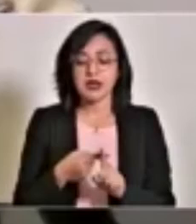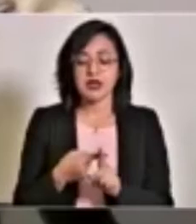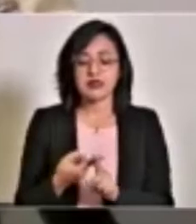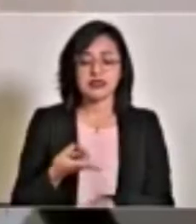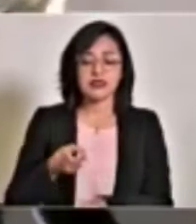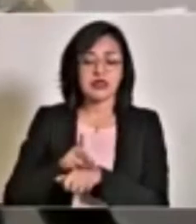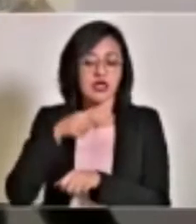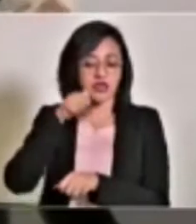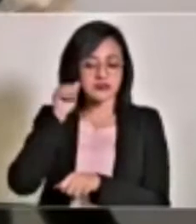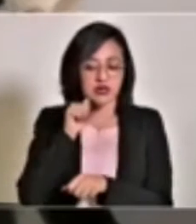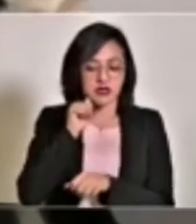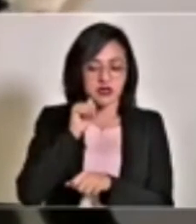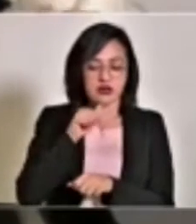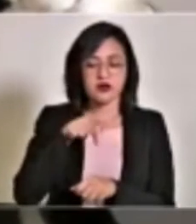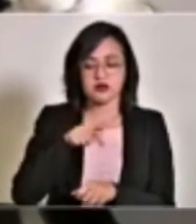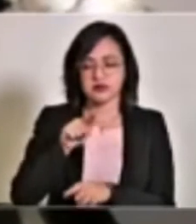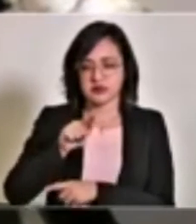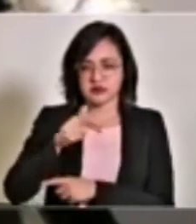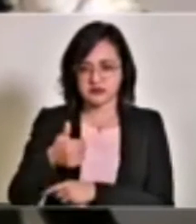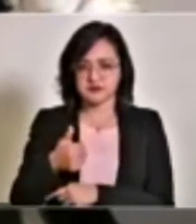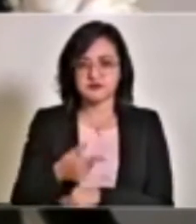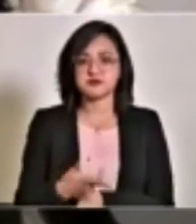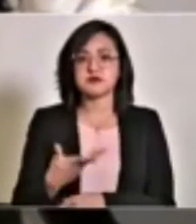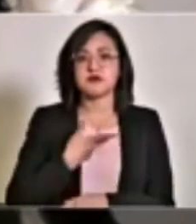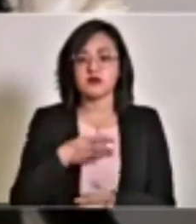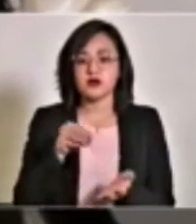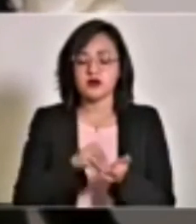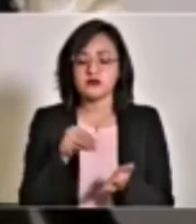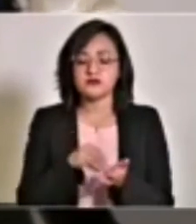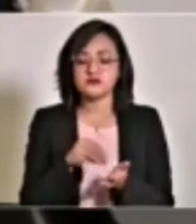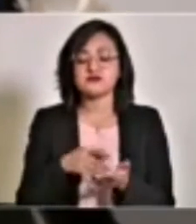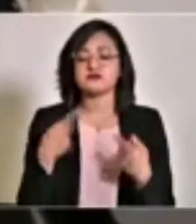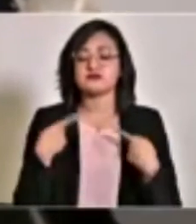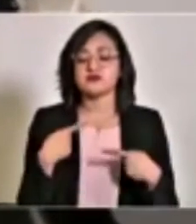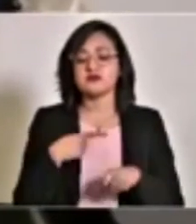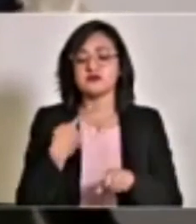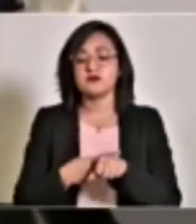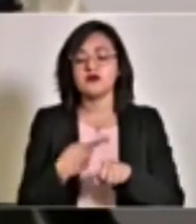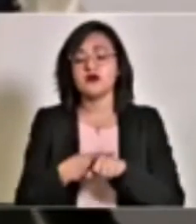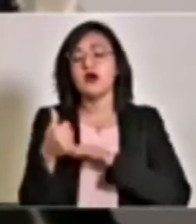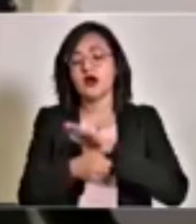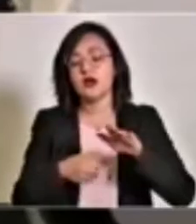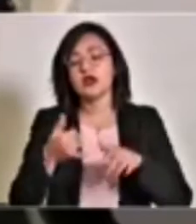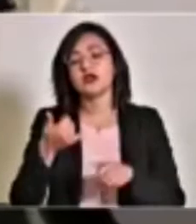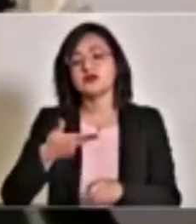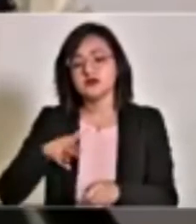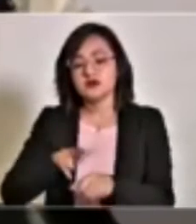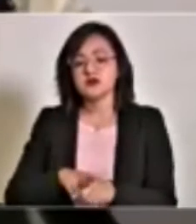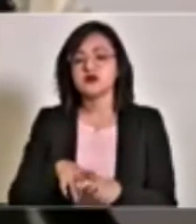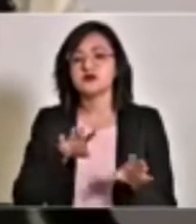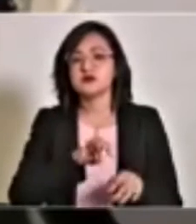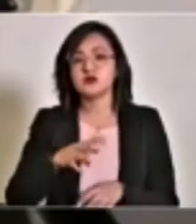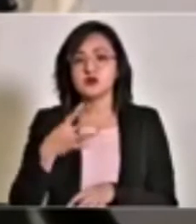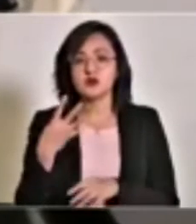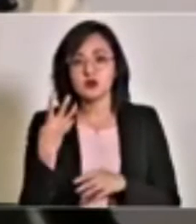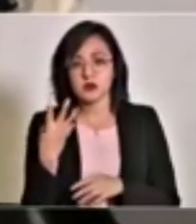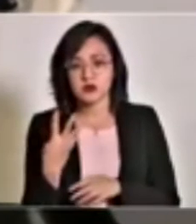en comparación del día de ayer. Tenemos casos activos incluyendo ambulatorios y hospitalizados 904